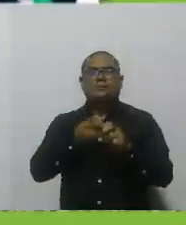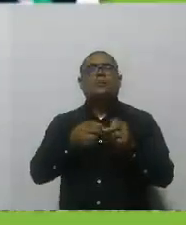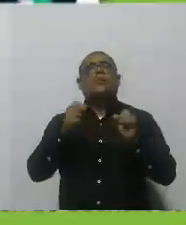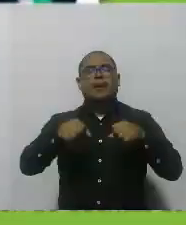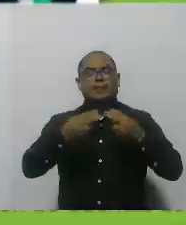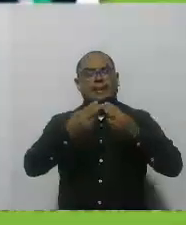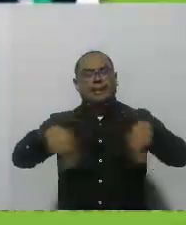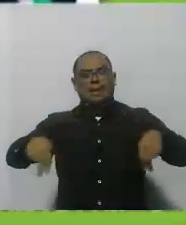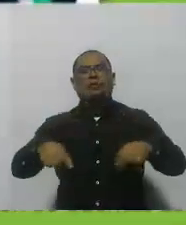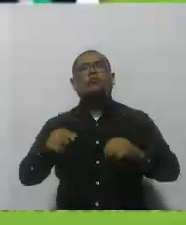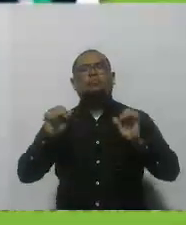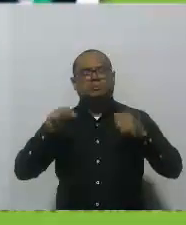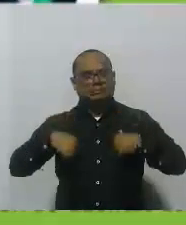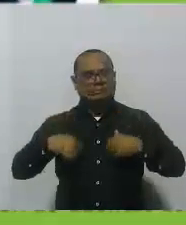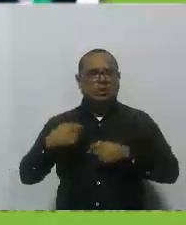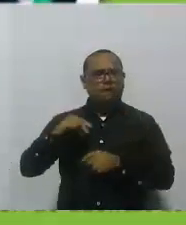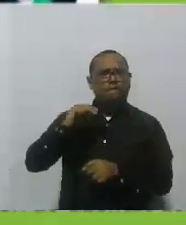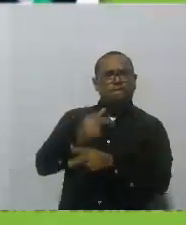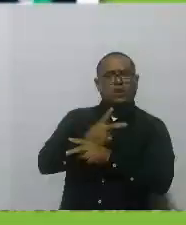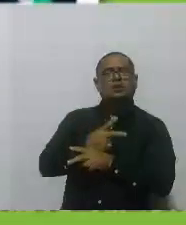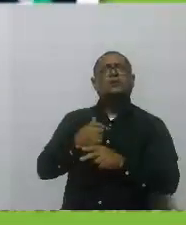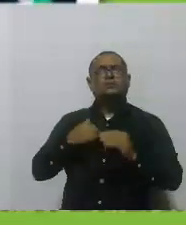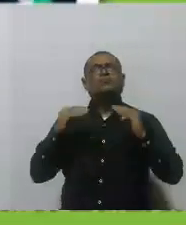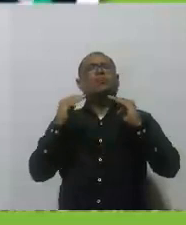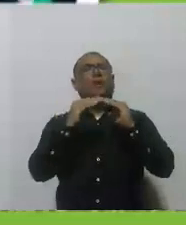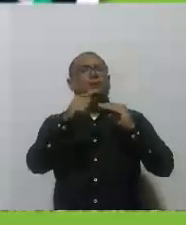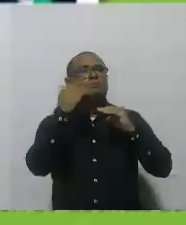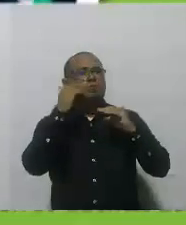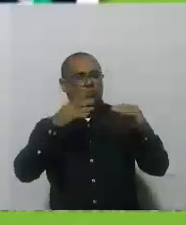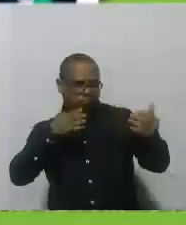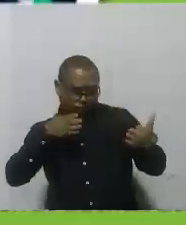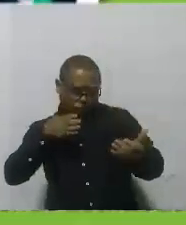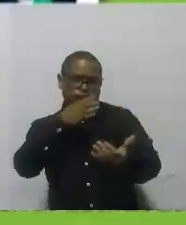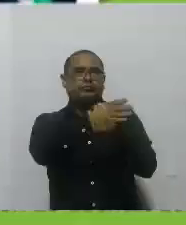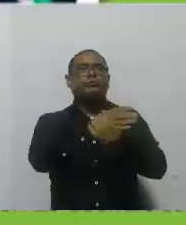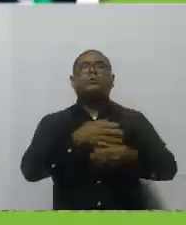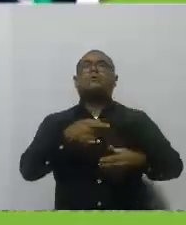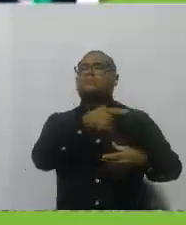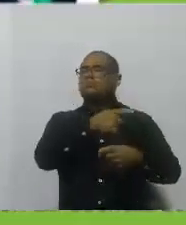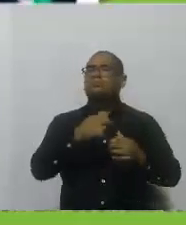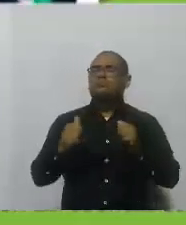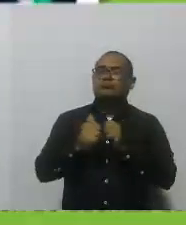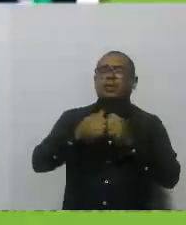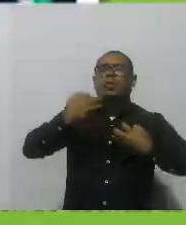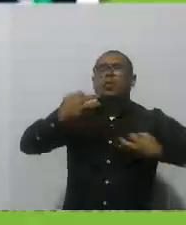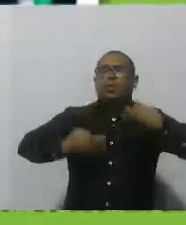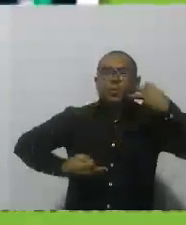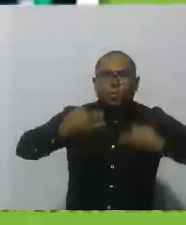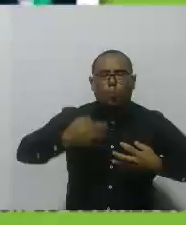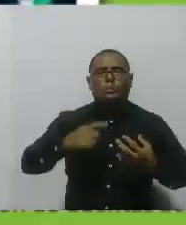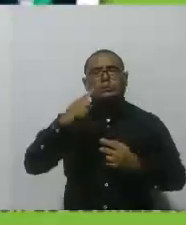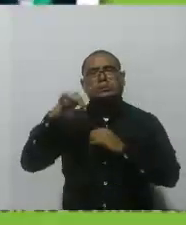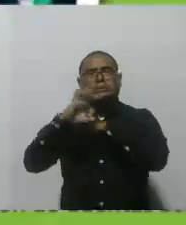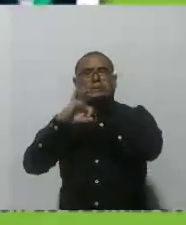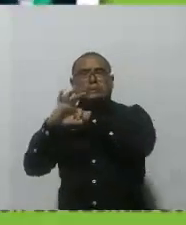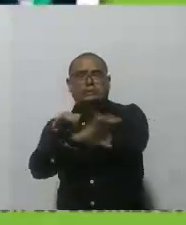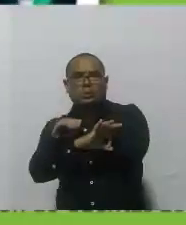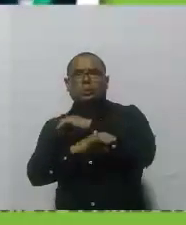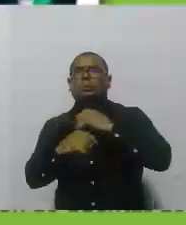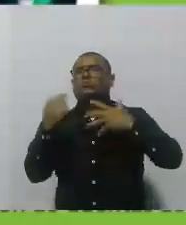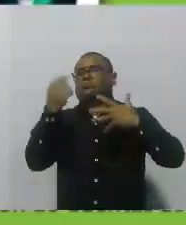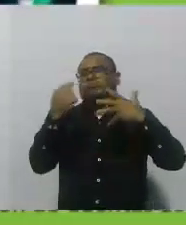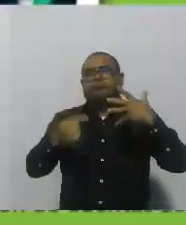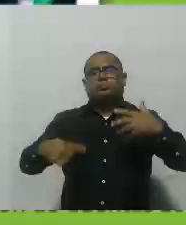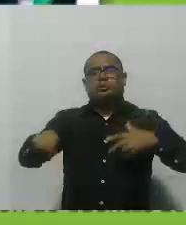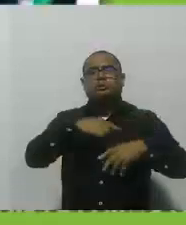sede y de allí tener acompañamiento jurídico, psicológico y también tenemos una línea de